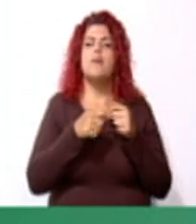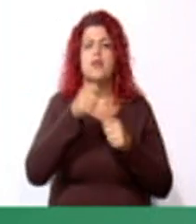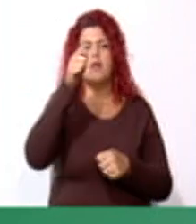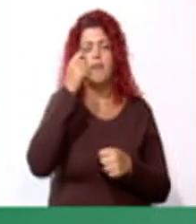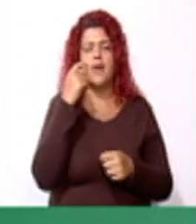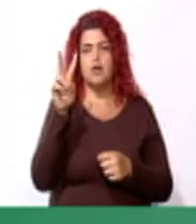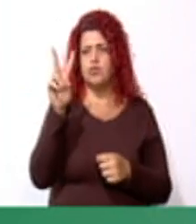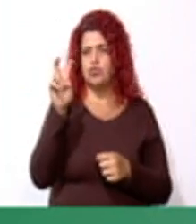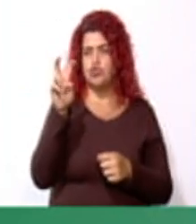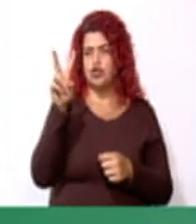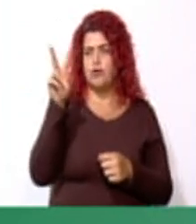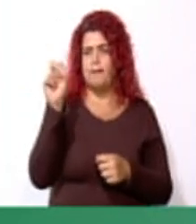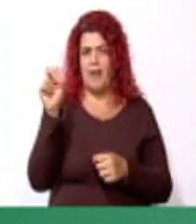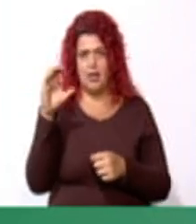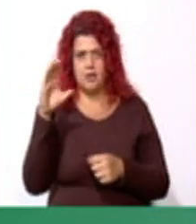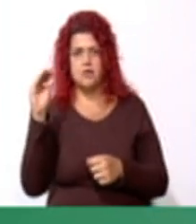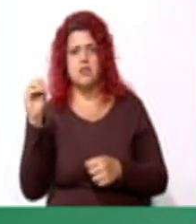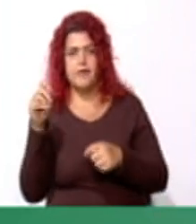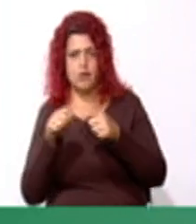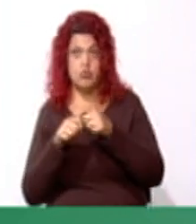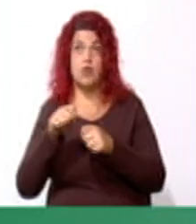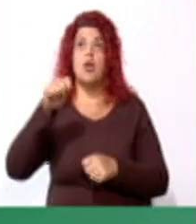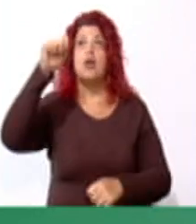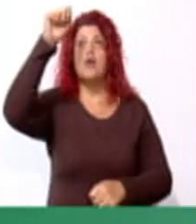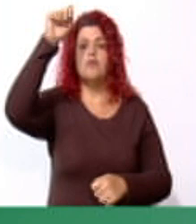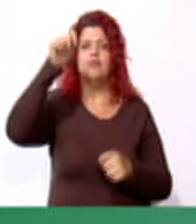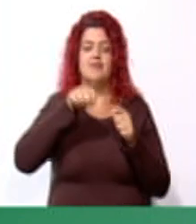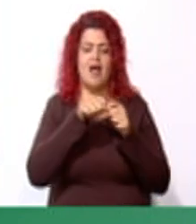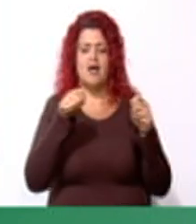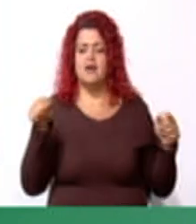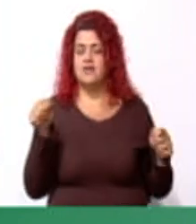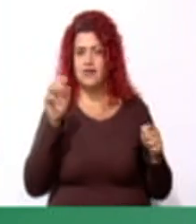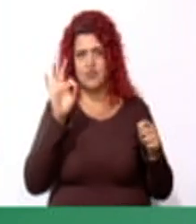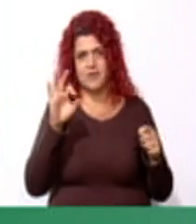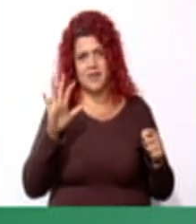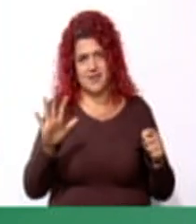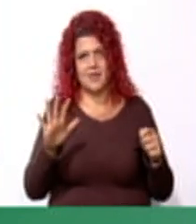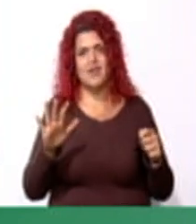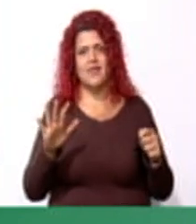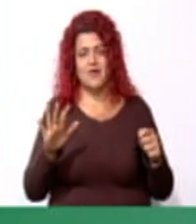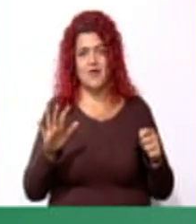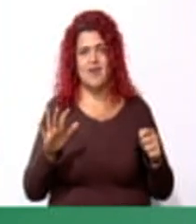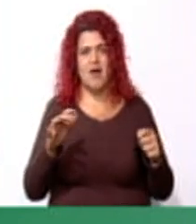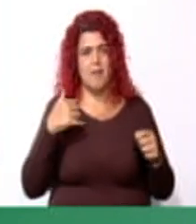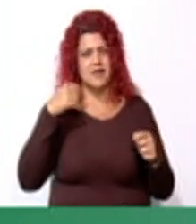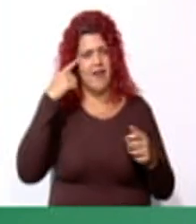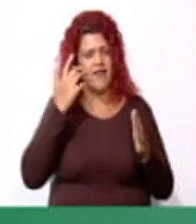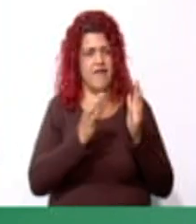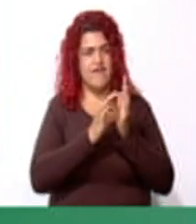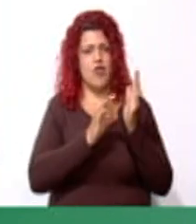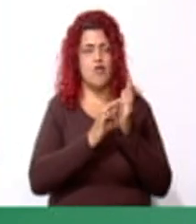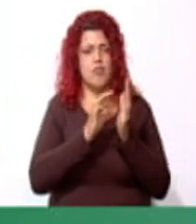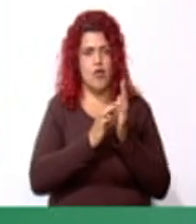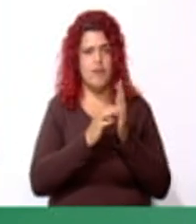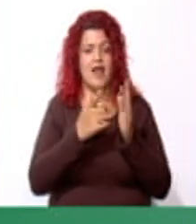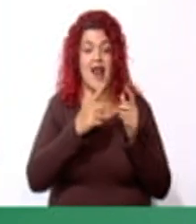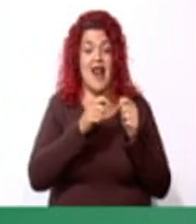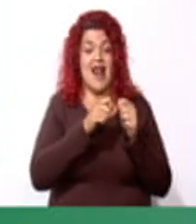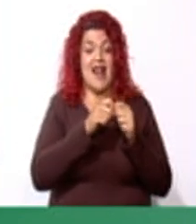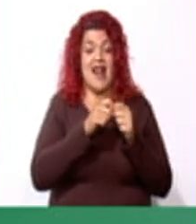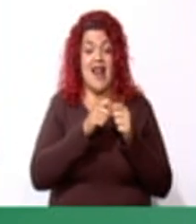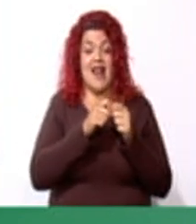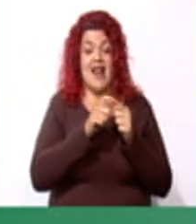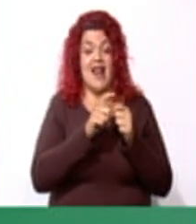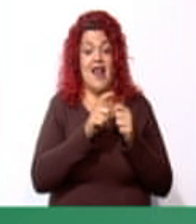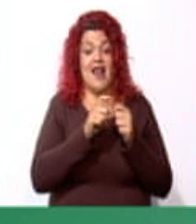220 centímetros de largo y 95 de ancho. Entonces, como la fórmula es largo por ancho,